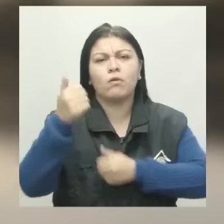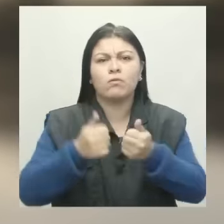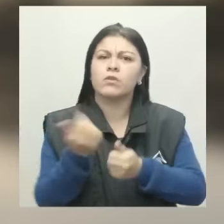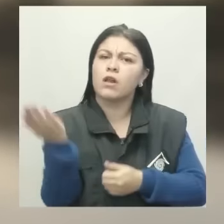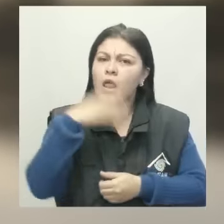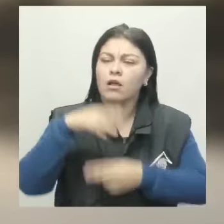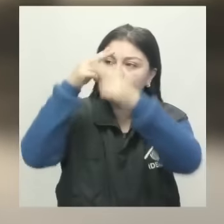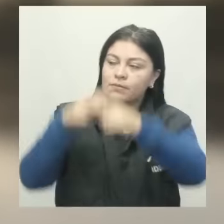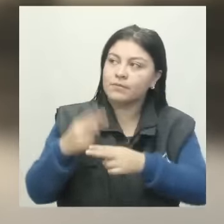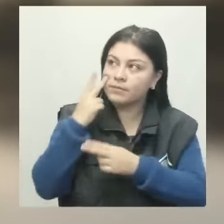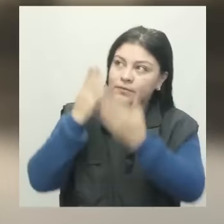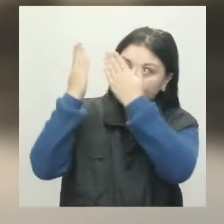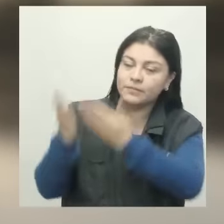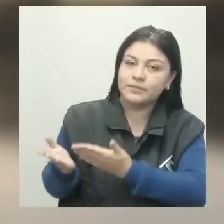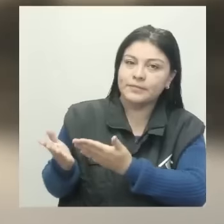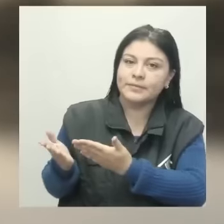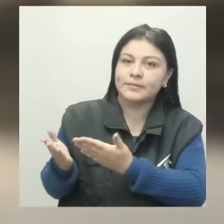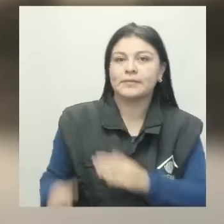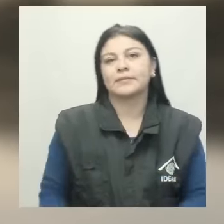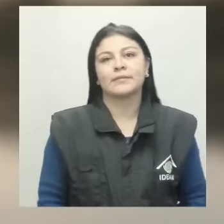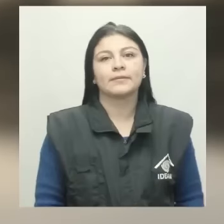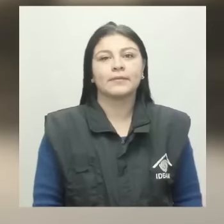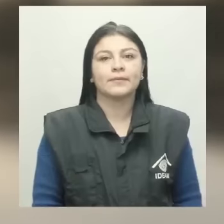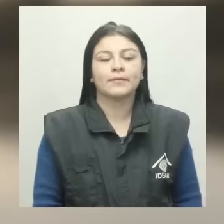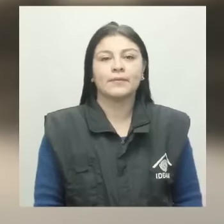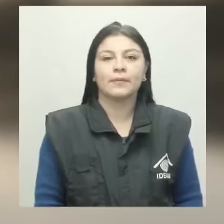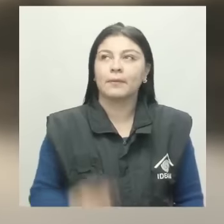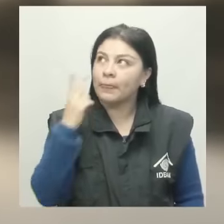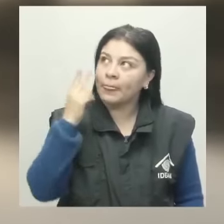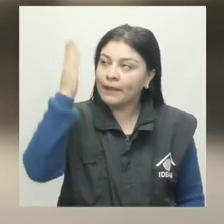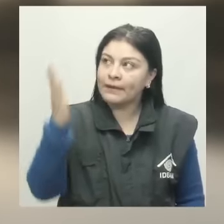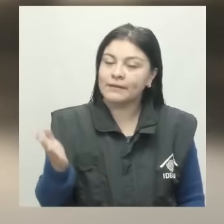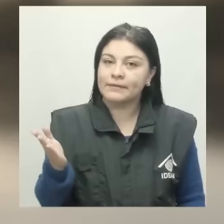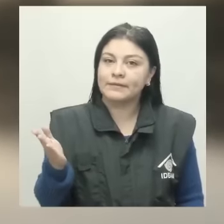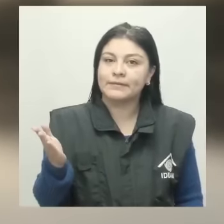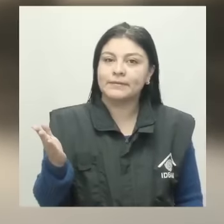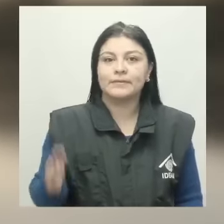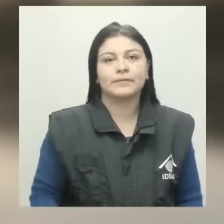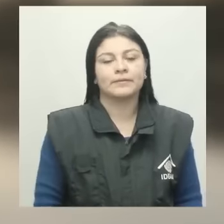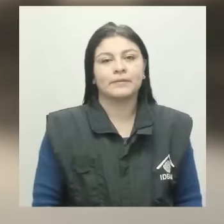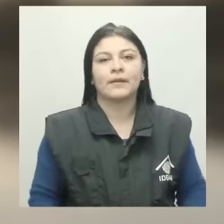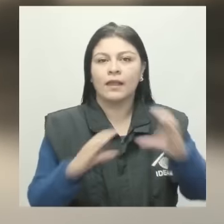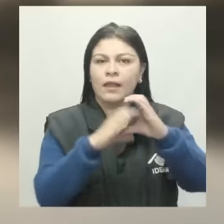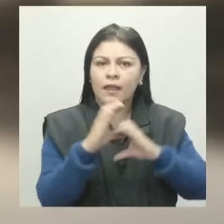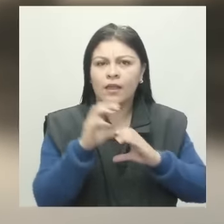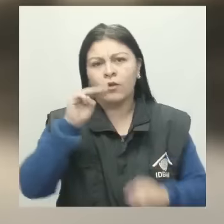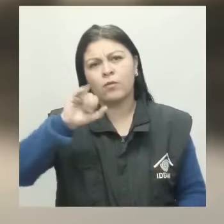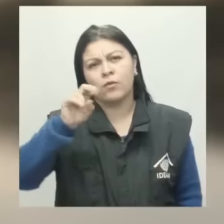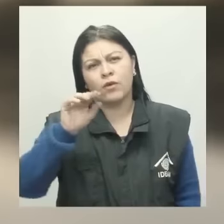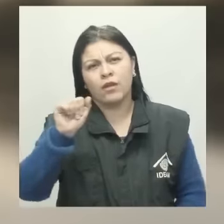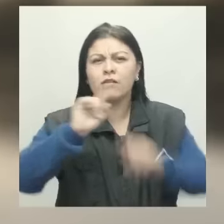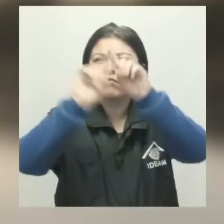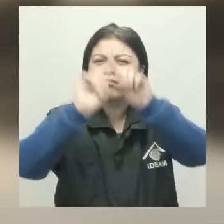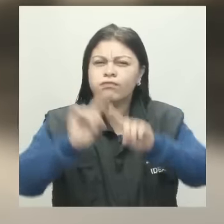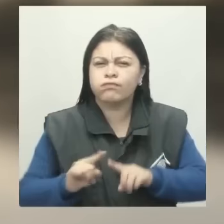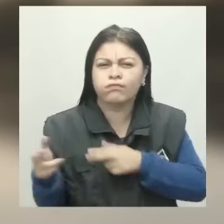río Magdalena, a la altura del Banco, Brazo de Loba y Mopox, en el río Cauca, en sectores de La Mojana, a la altura de Guranda